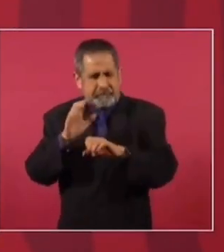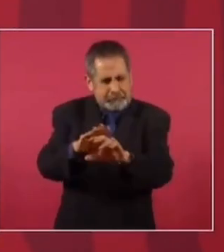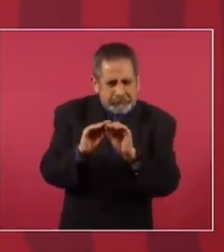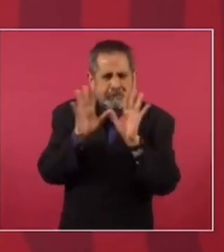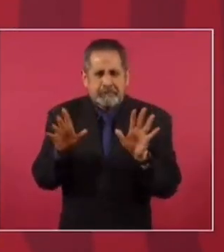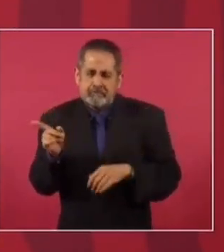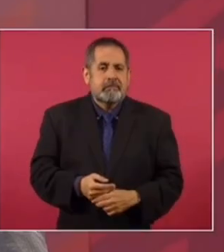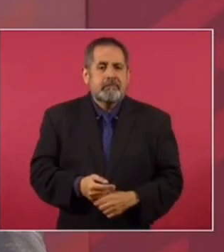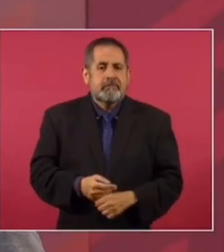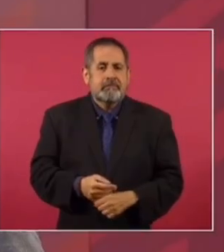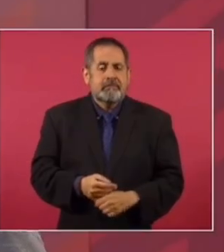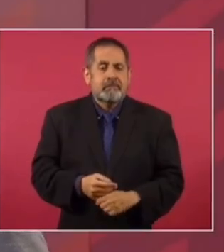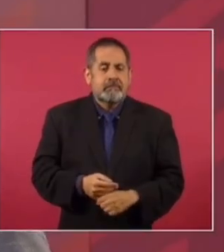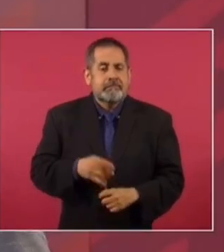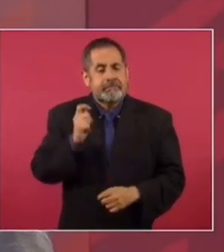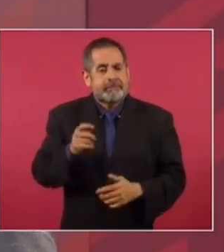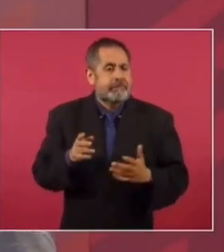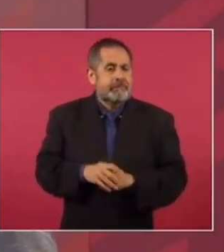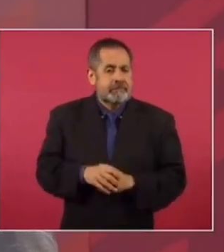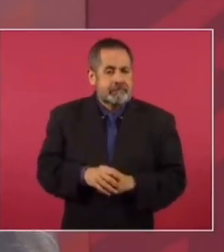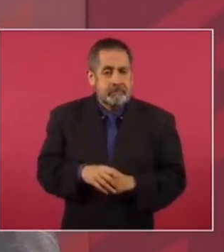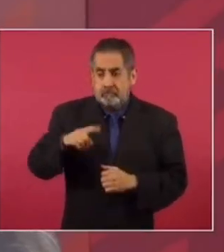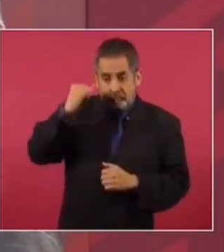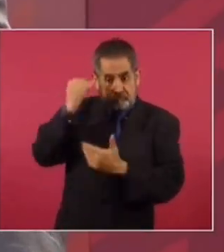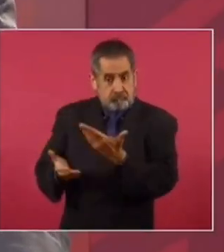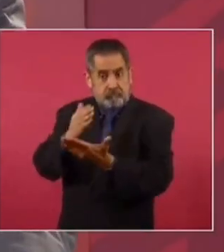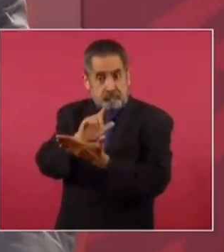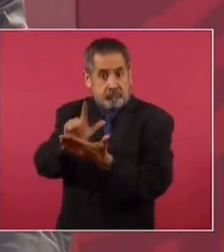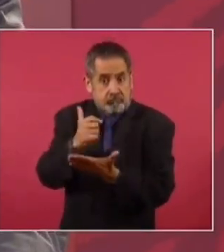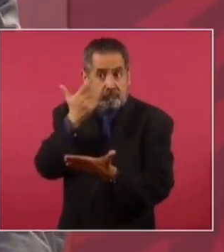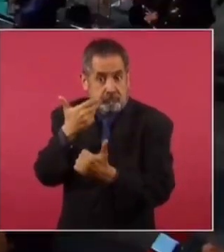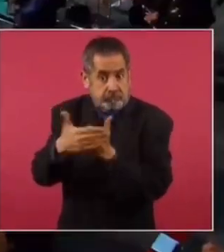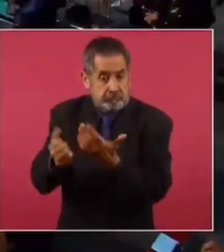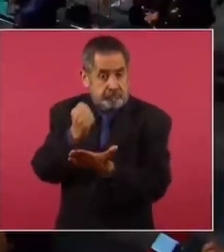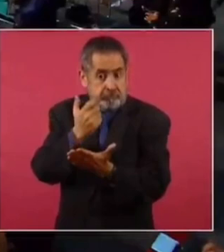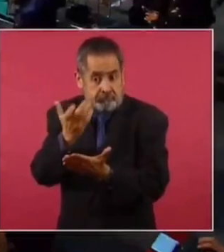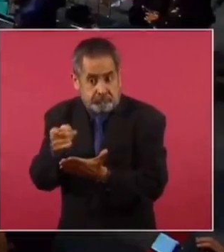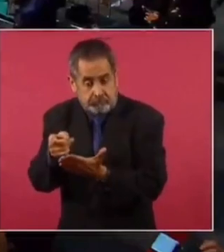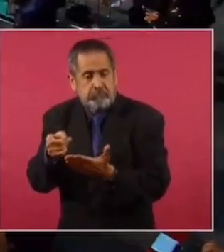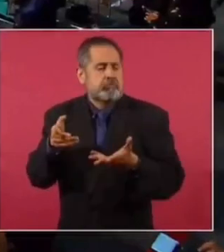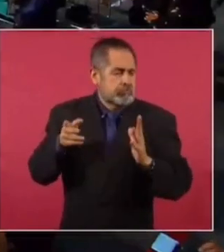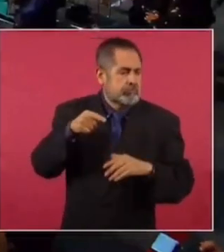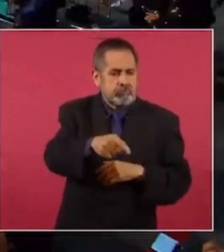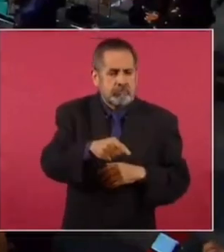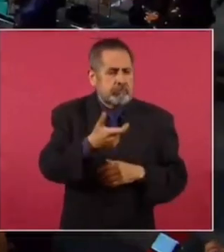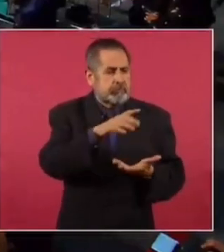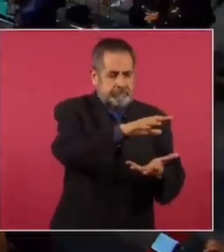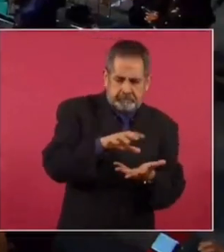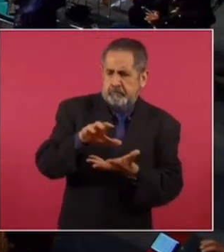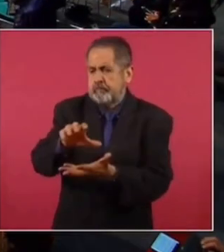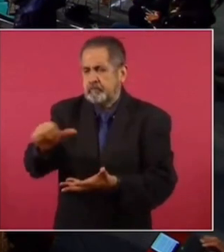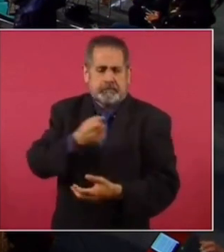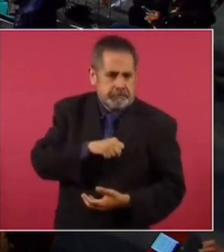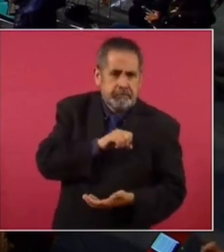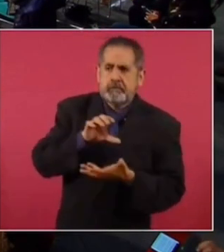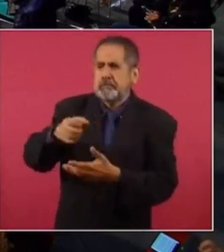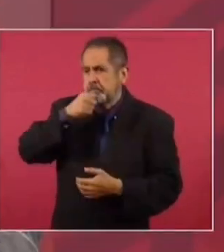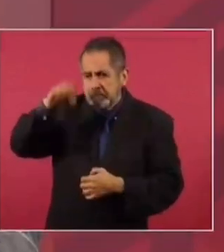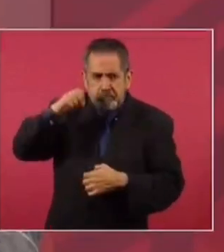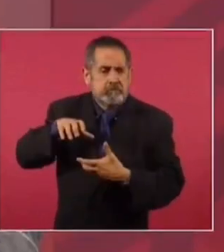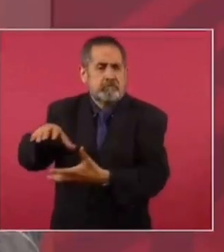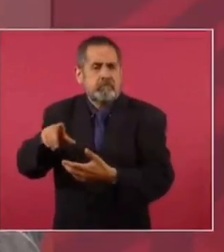de que se aclarara bien a la gente. Que bueno, si ya había esa iniciativa en el Congreso, que se destinara a la salud, apoyar a los adultos mayores,